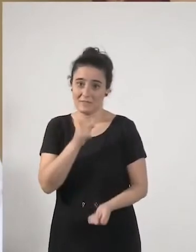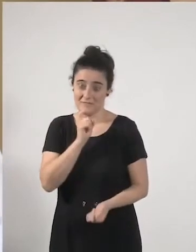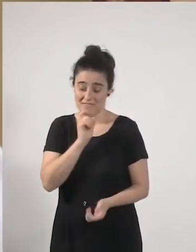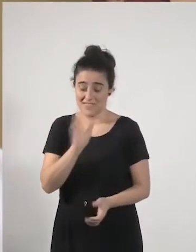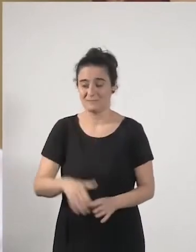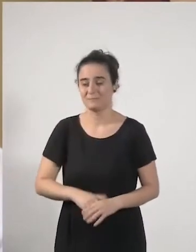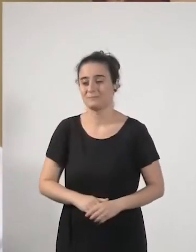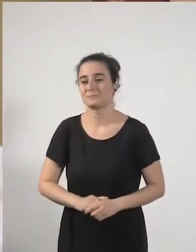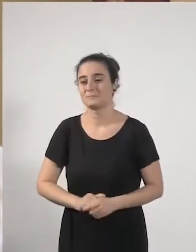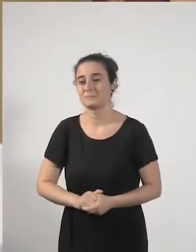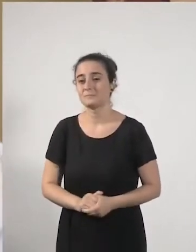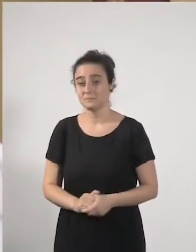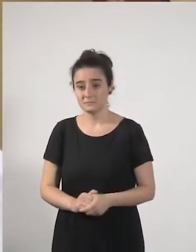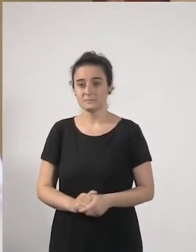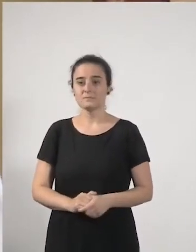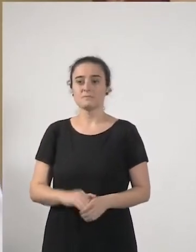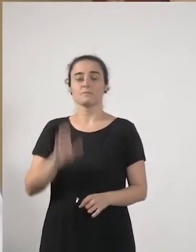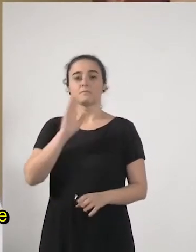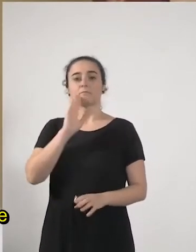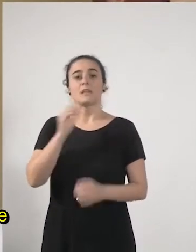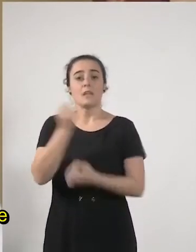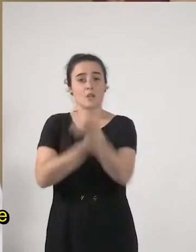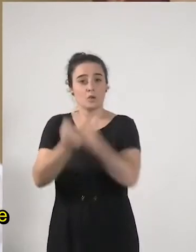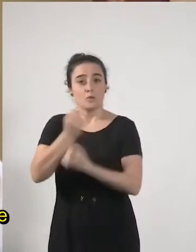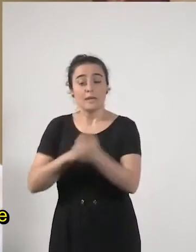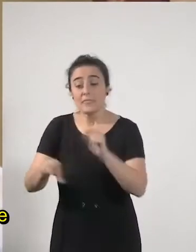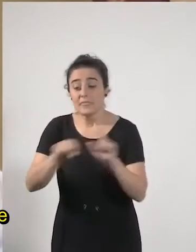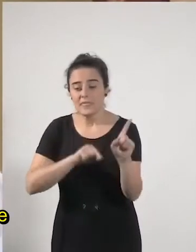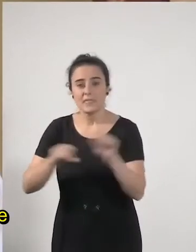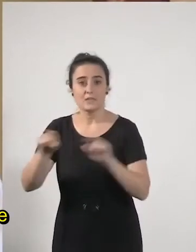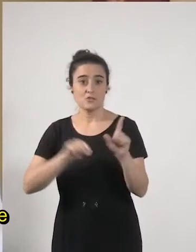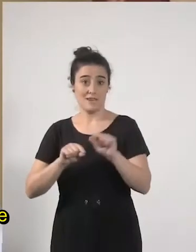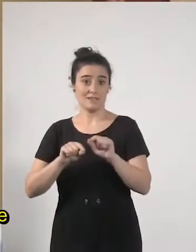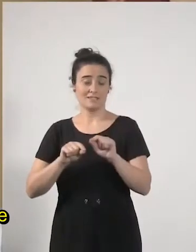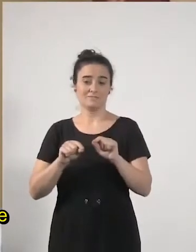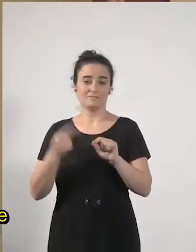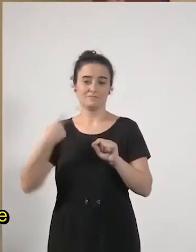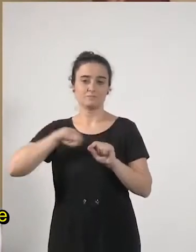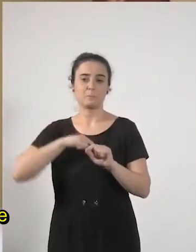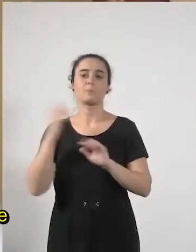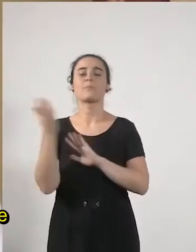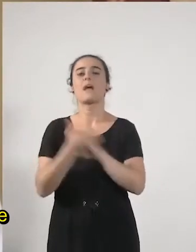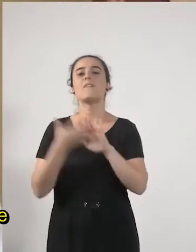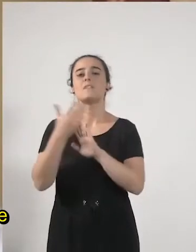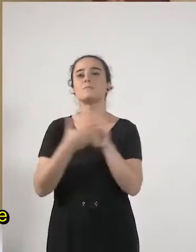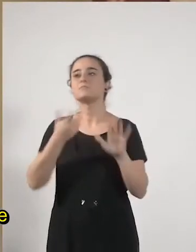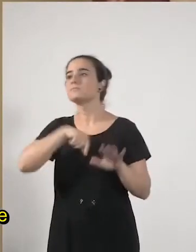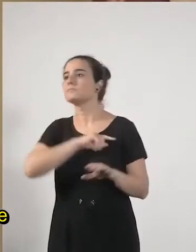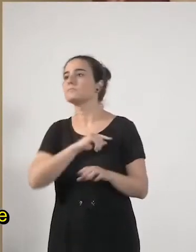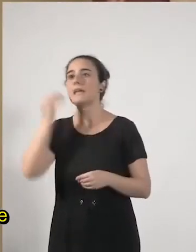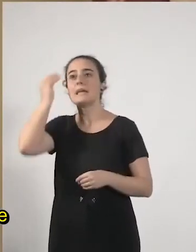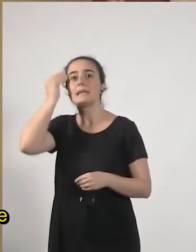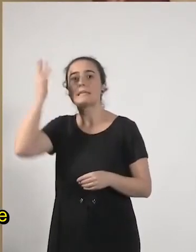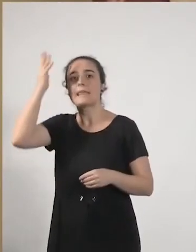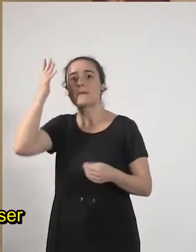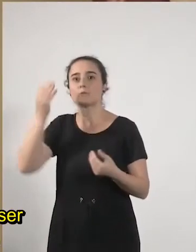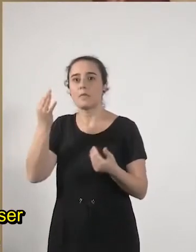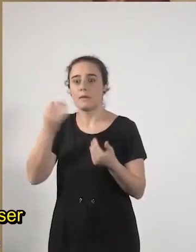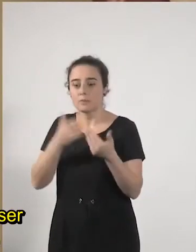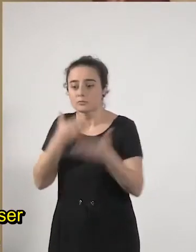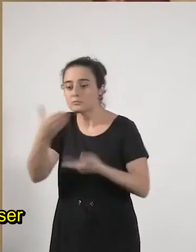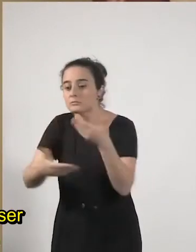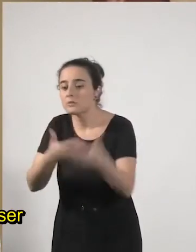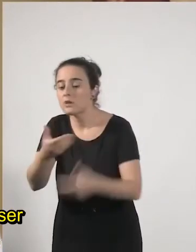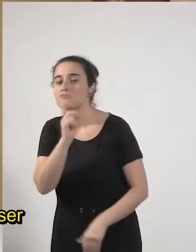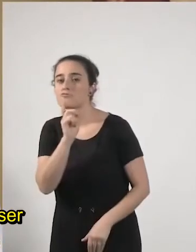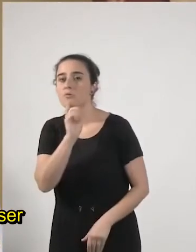Estas decisiones económicas estamos estamos hablando de hacia donde creemos que deberíamos ir y